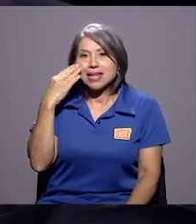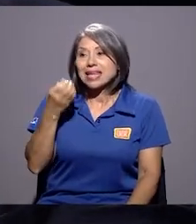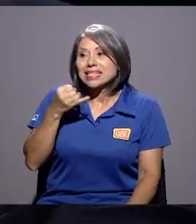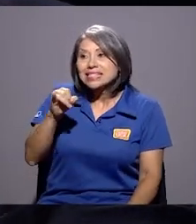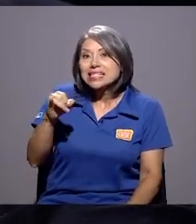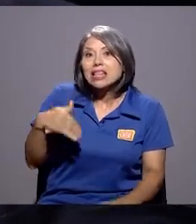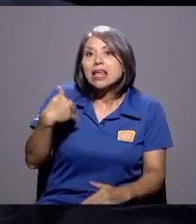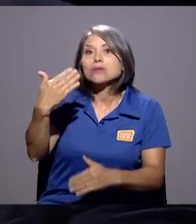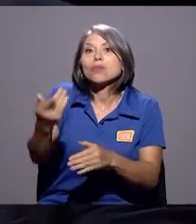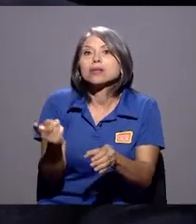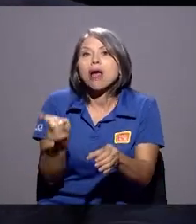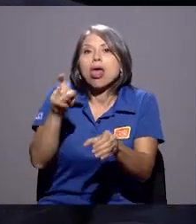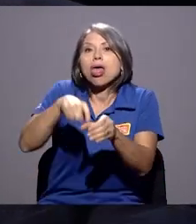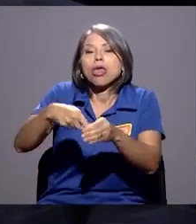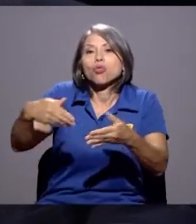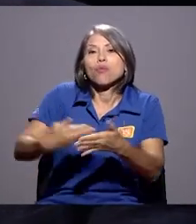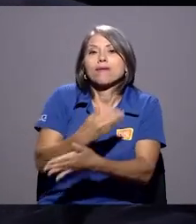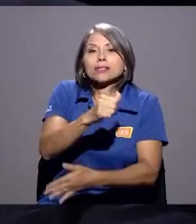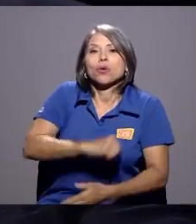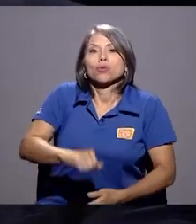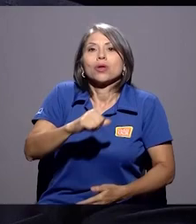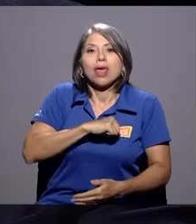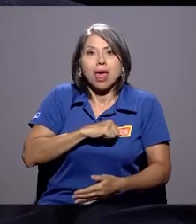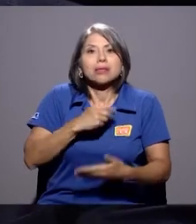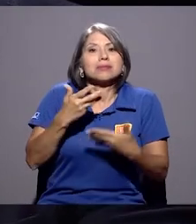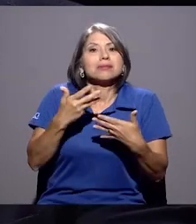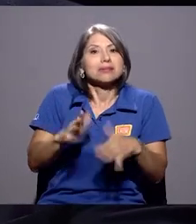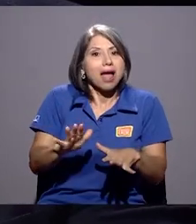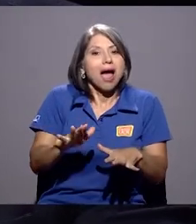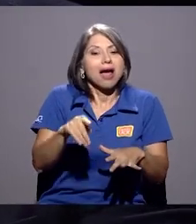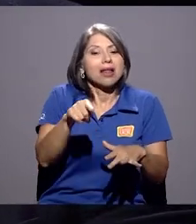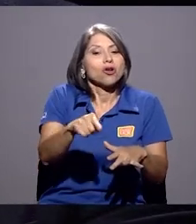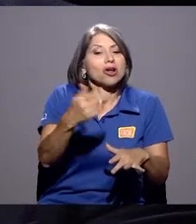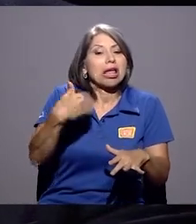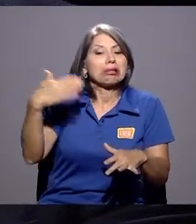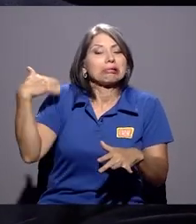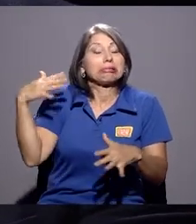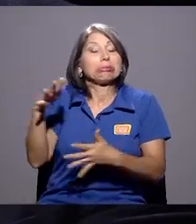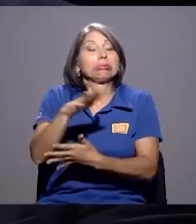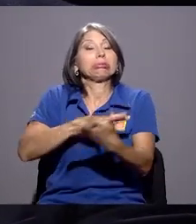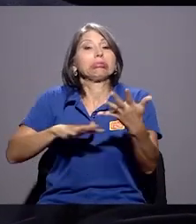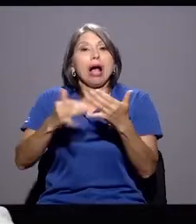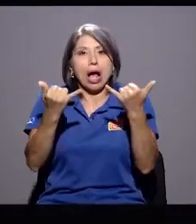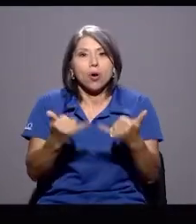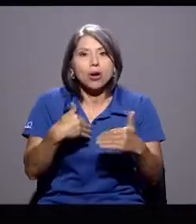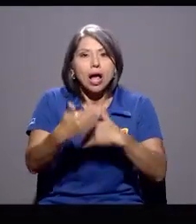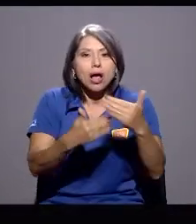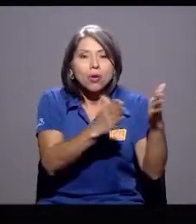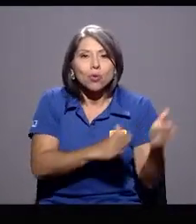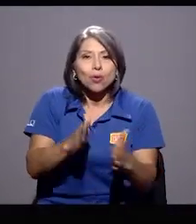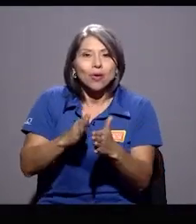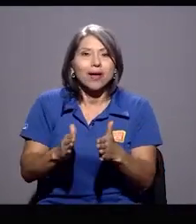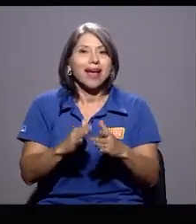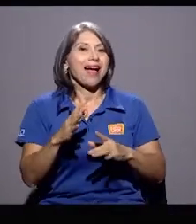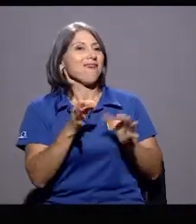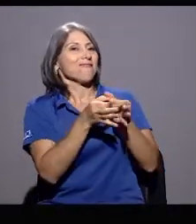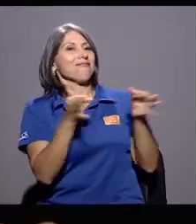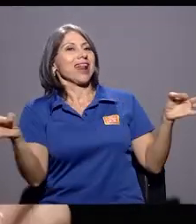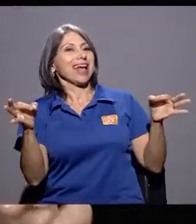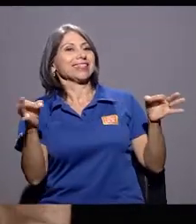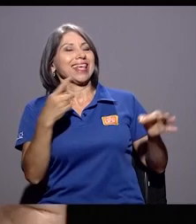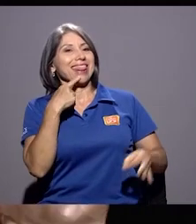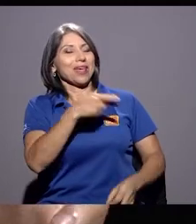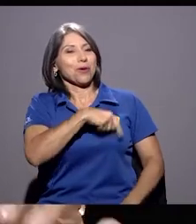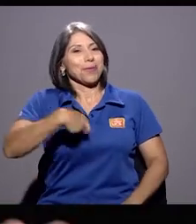esas nuevas autoridades va a poner en orden una casa que ha estado de alguna manera bastante desordenada. Sumo la frase célebre del presidente. El